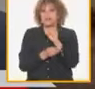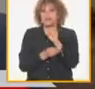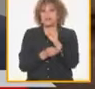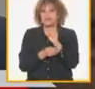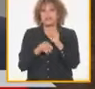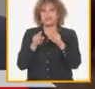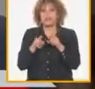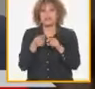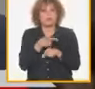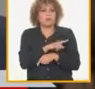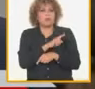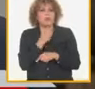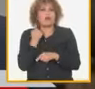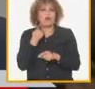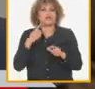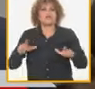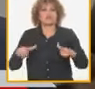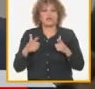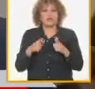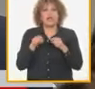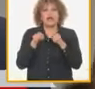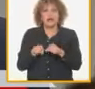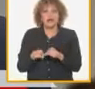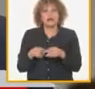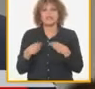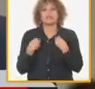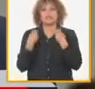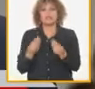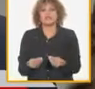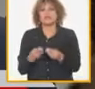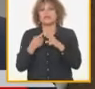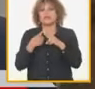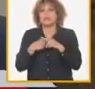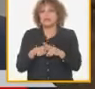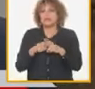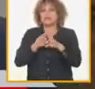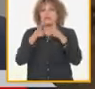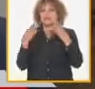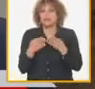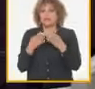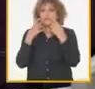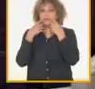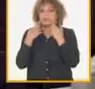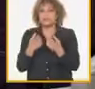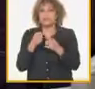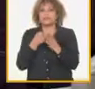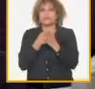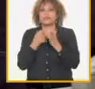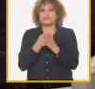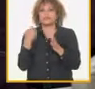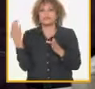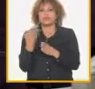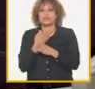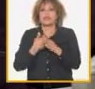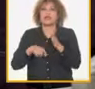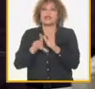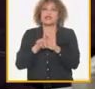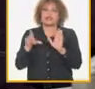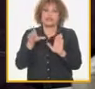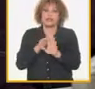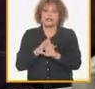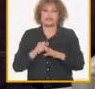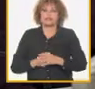pocos años dan todas las herramientas y todos los instrumentos necesarios para un enfrentamiento consecuente al delito